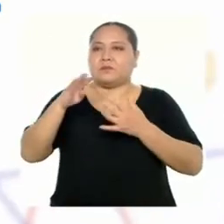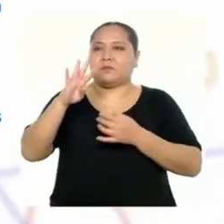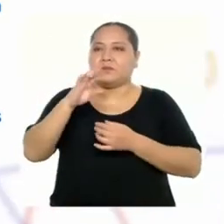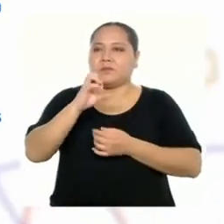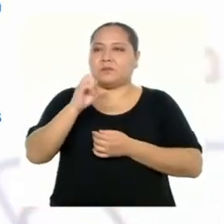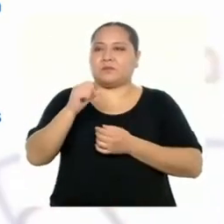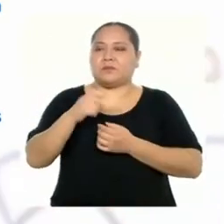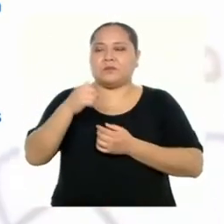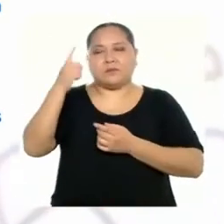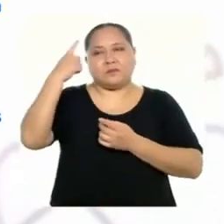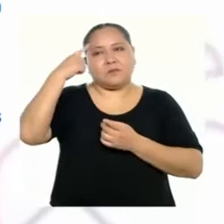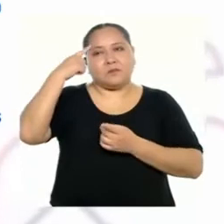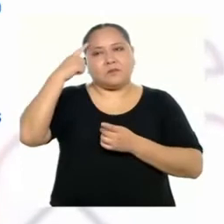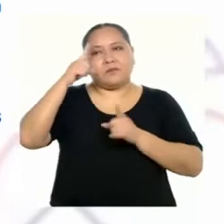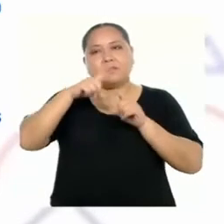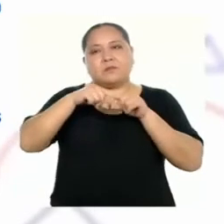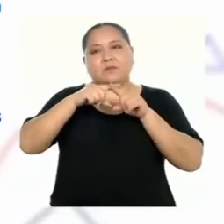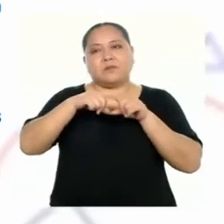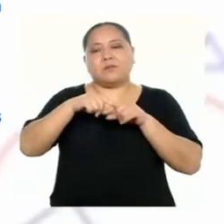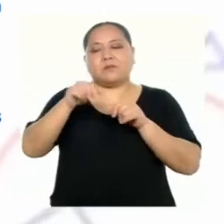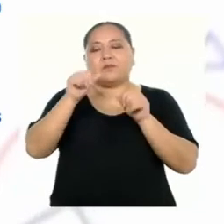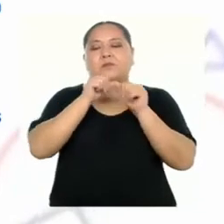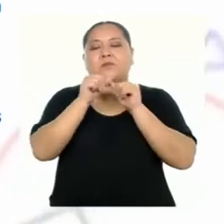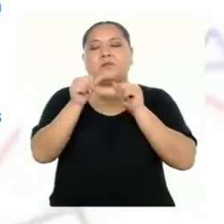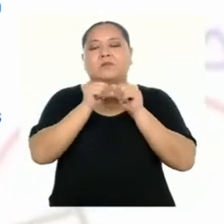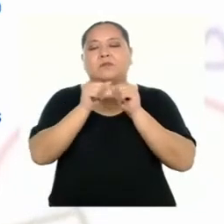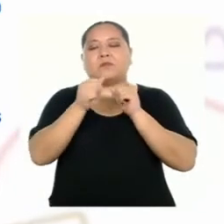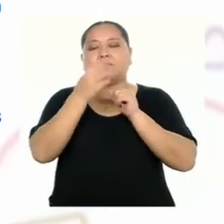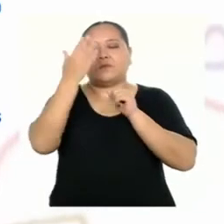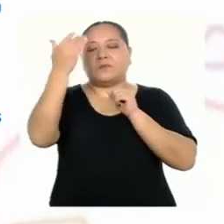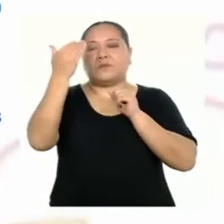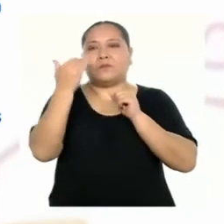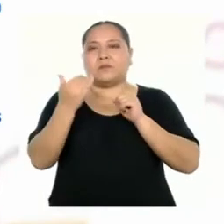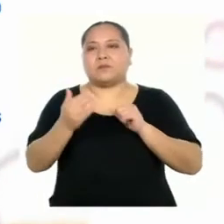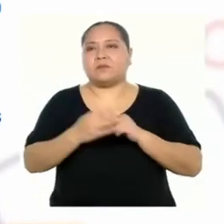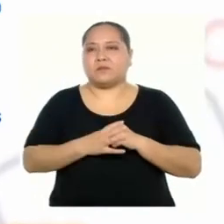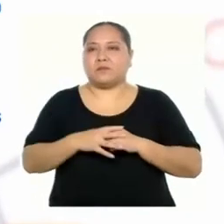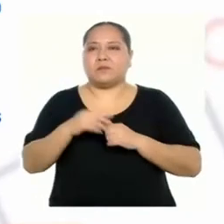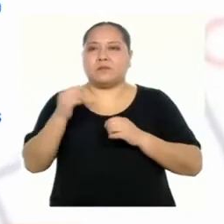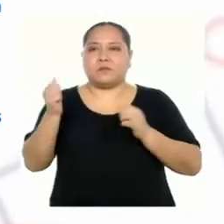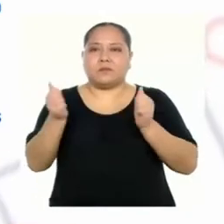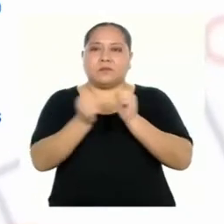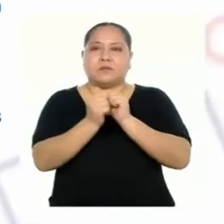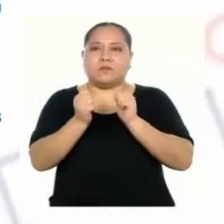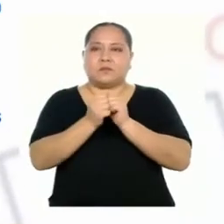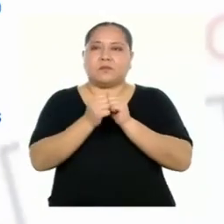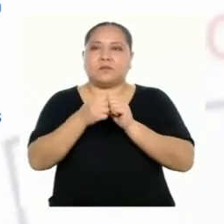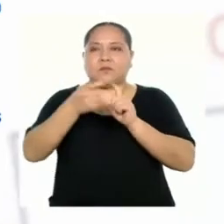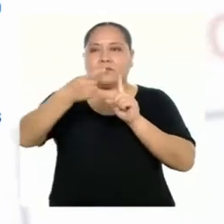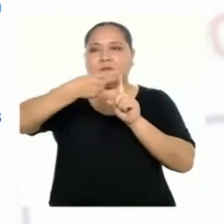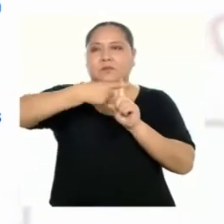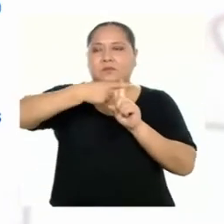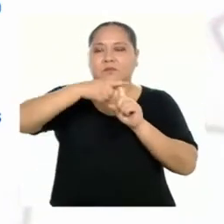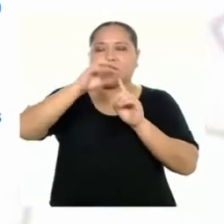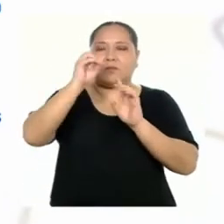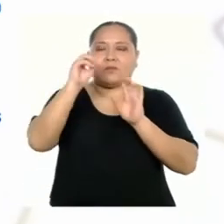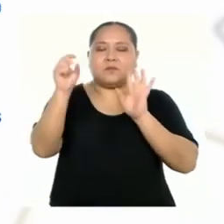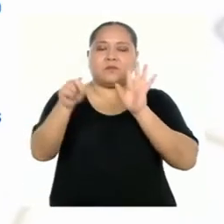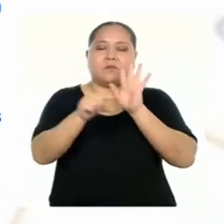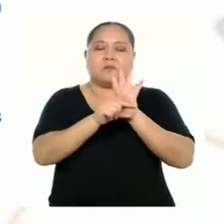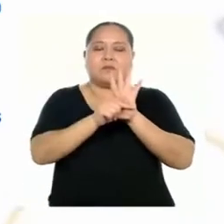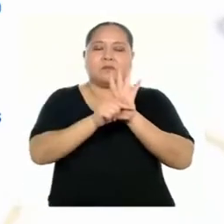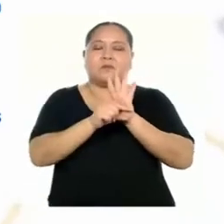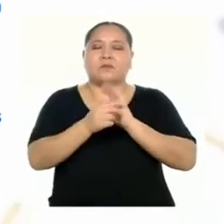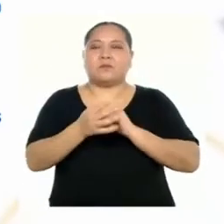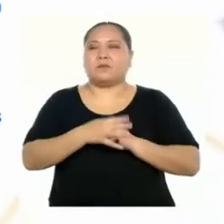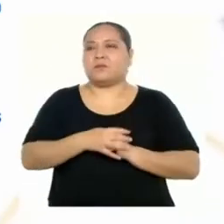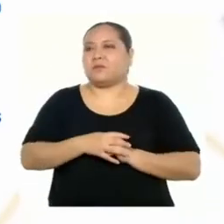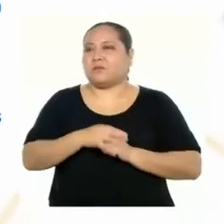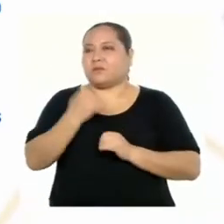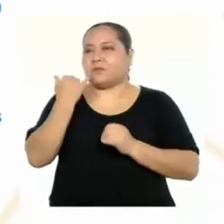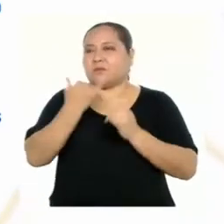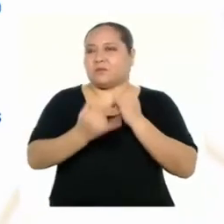barras de acuerdo a sus valores numéricos, mediante operaciones de suma o resta. Y finalmente,